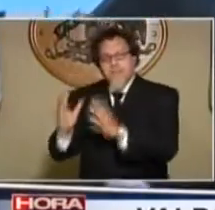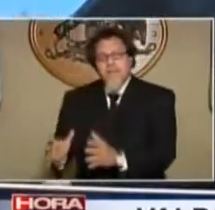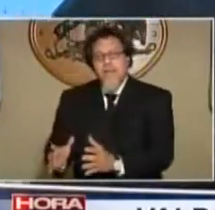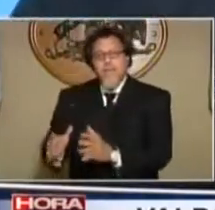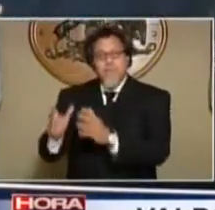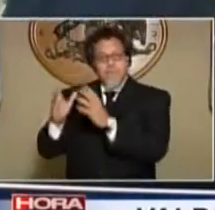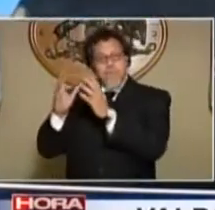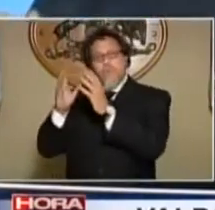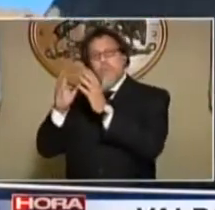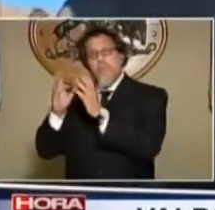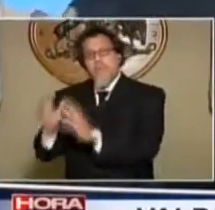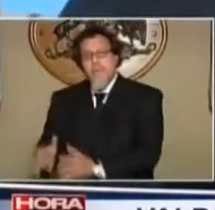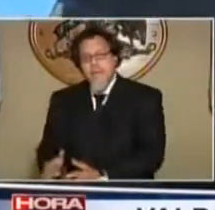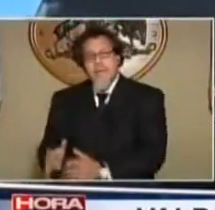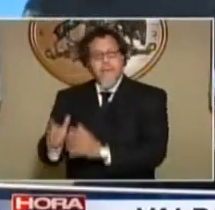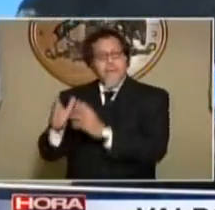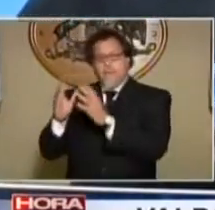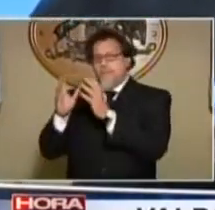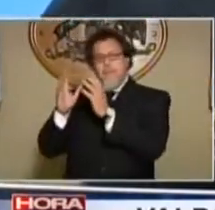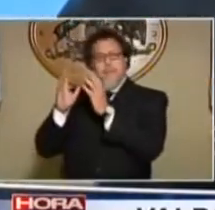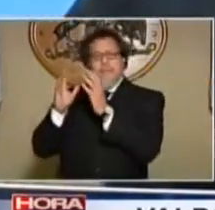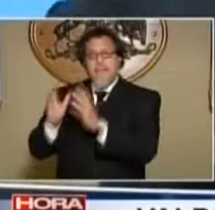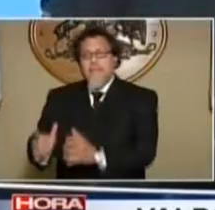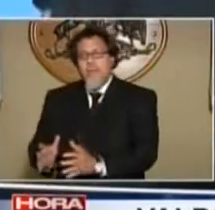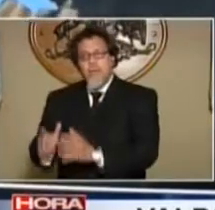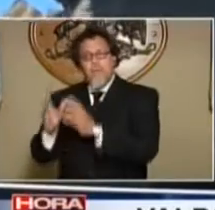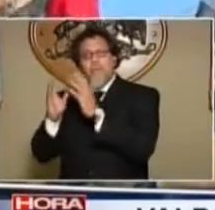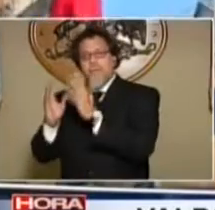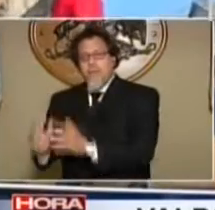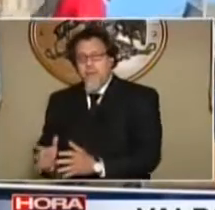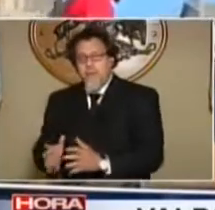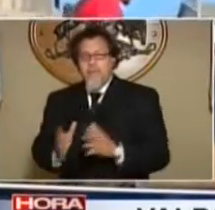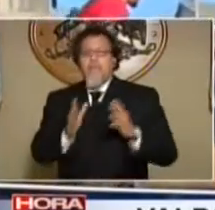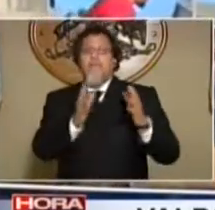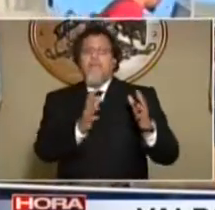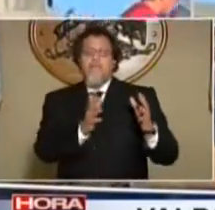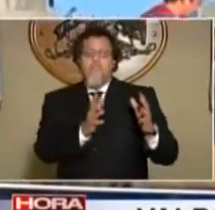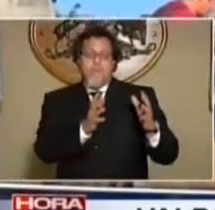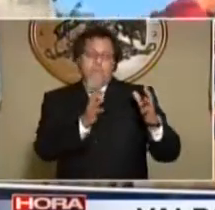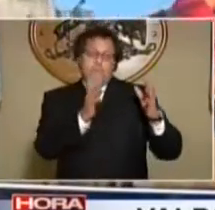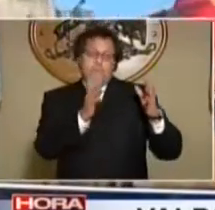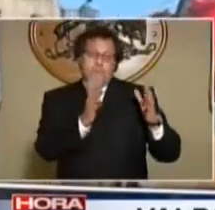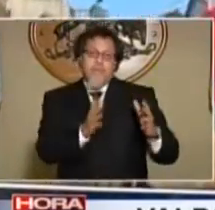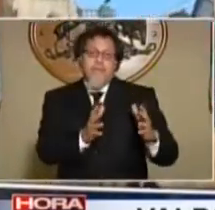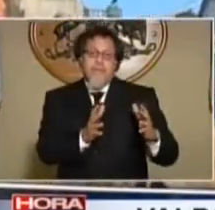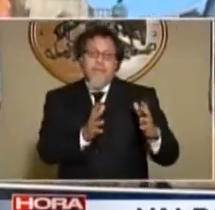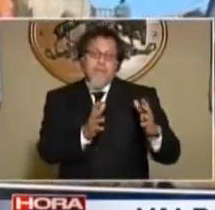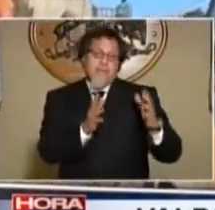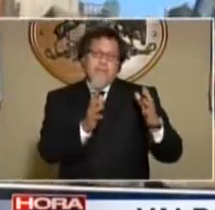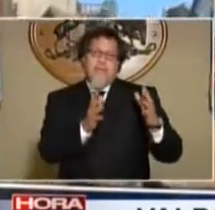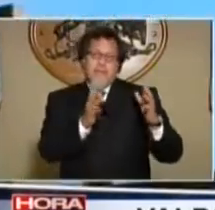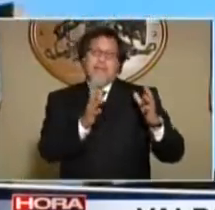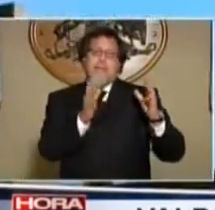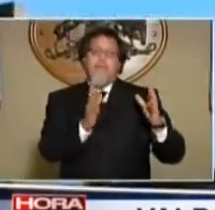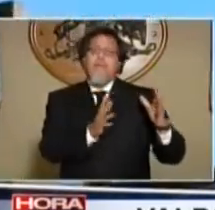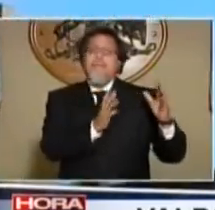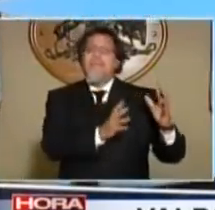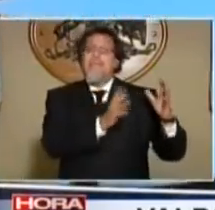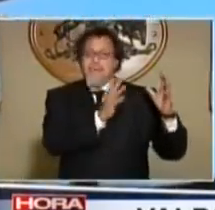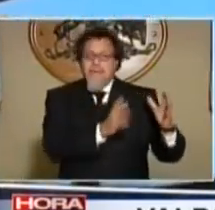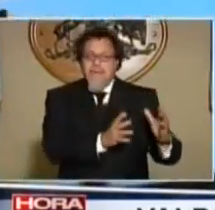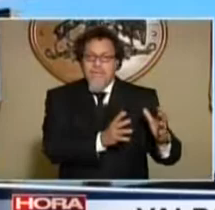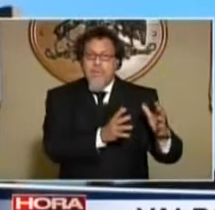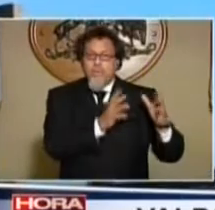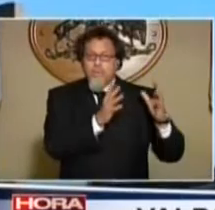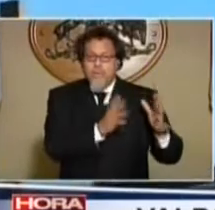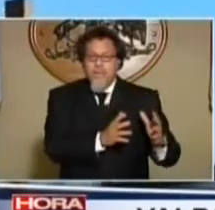urbanizados, con títulos de propiedad, con alcantarillado, con agua potable, y cuánto o qué porcentaje de las hasta ahora